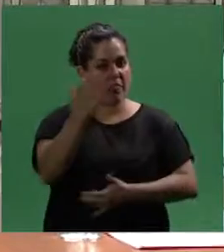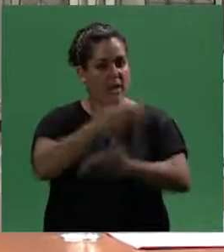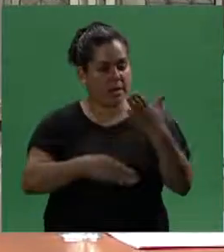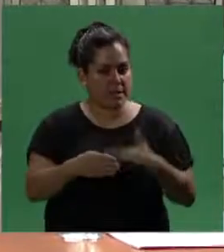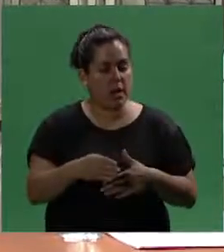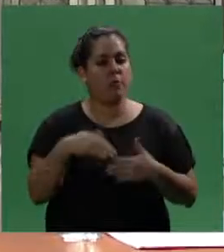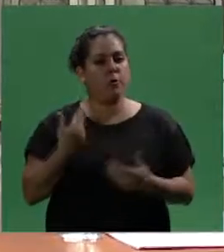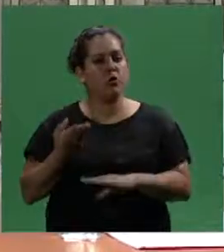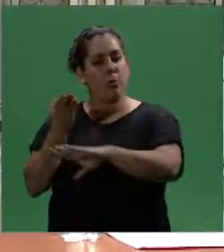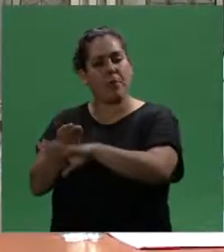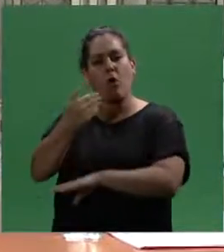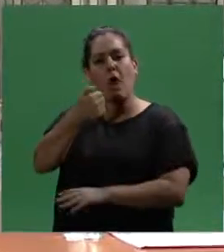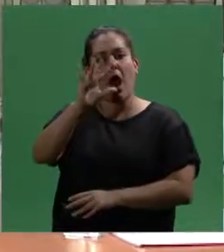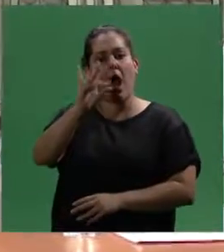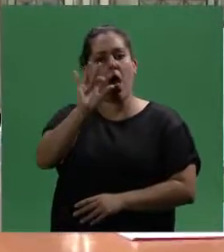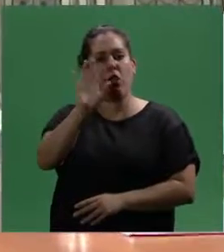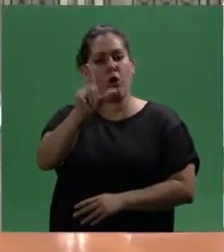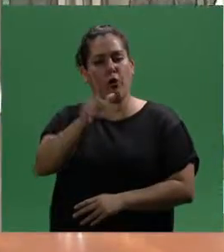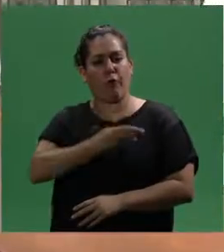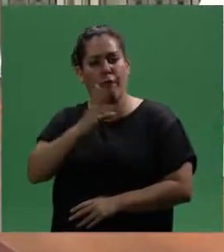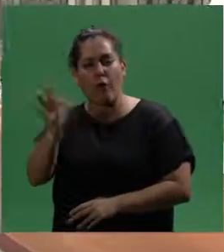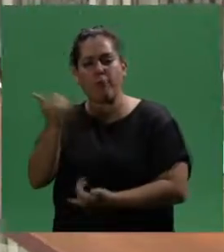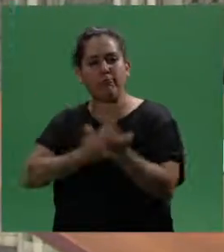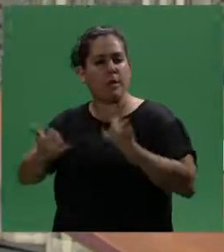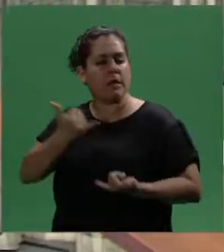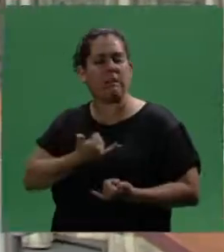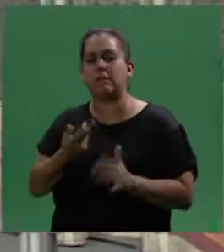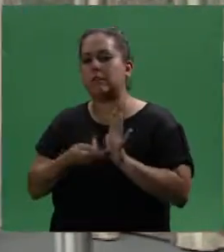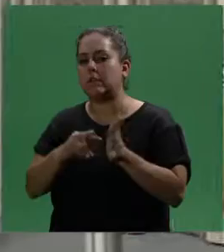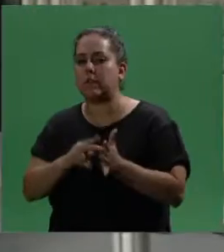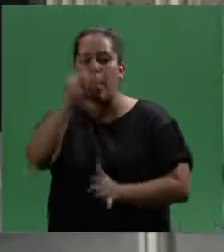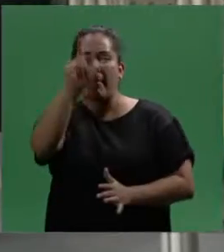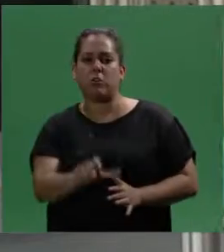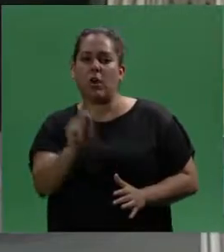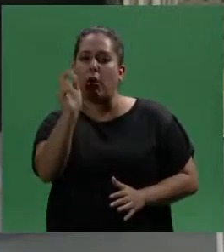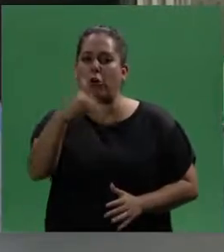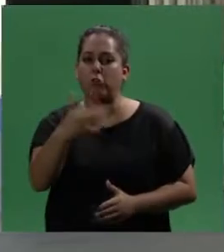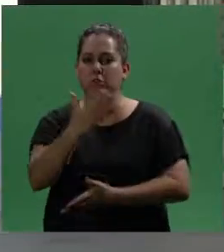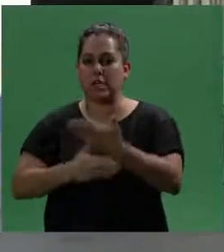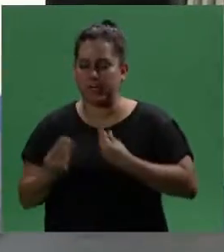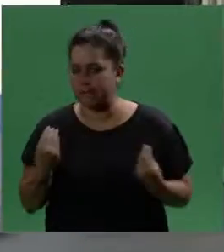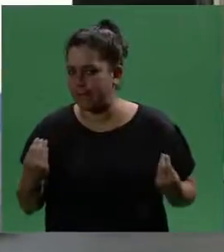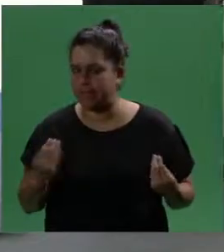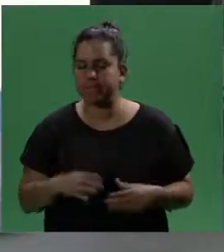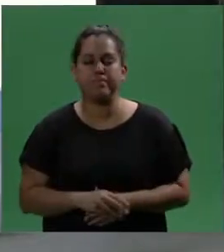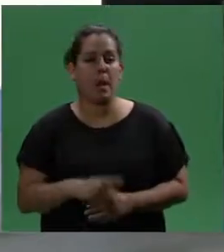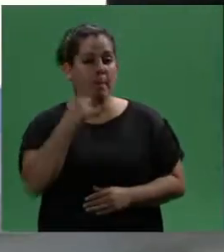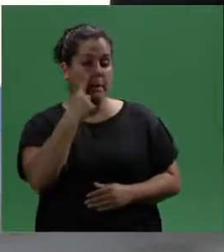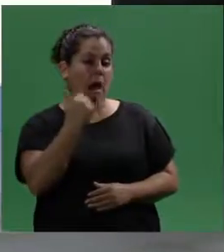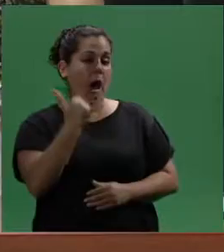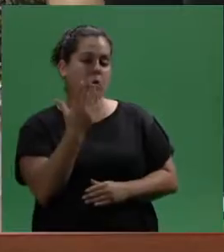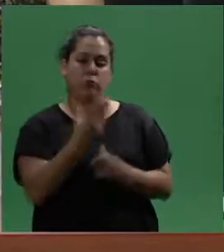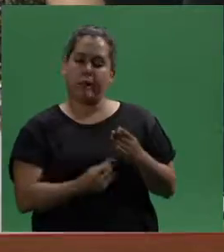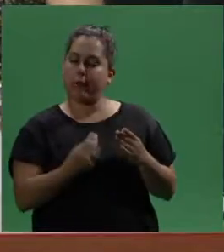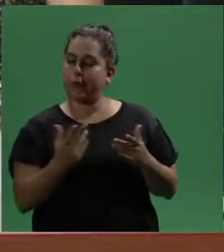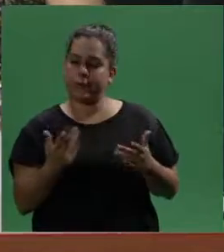con discapacidad. Para esto te pido, Adolfo, que me definas, por favor, ¿qué es una persona con discapacidad? Mirá, hay